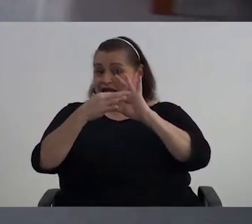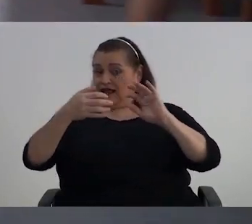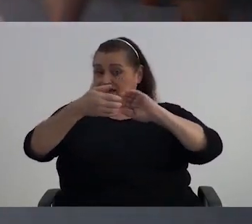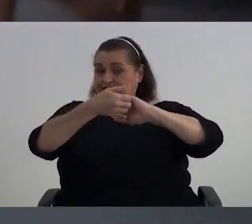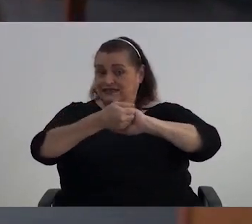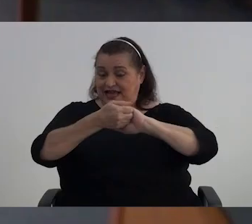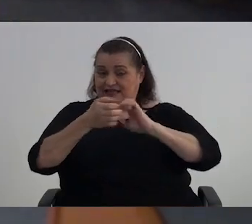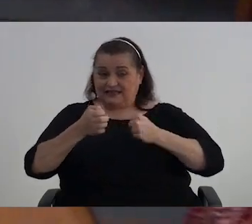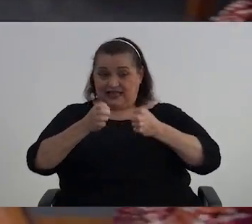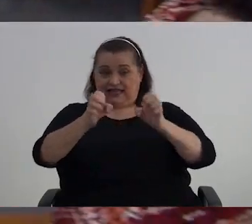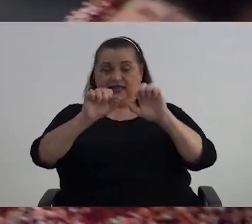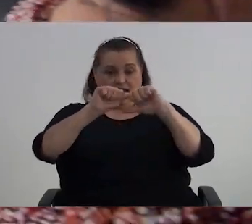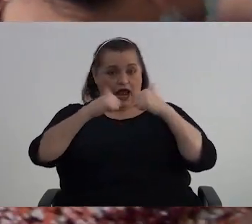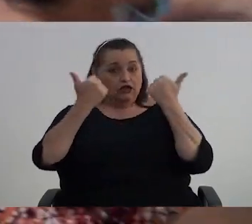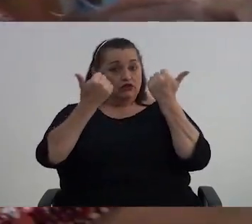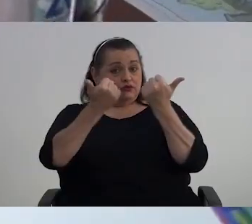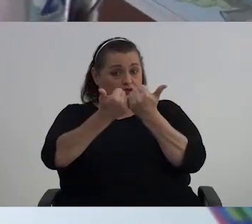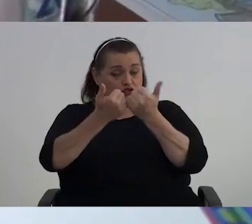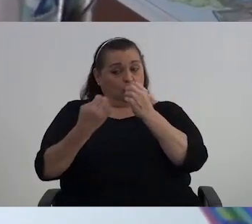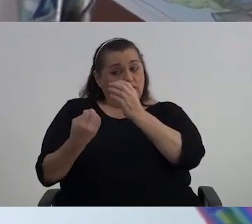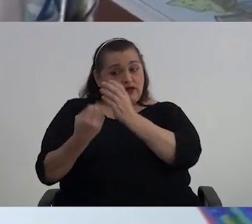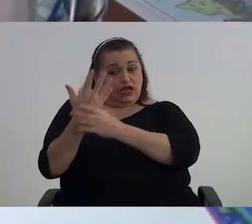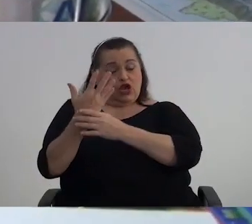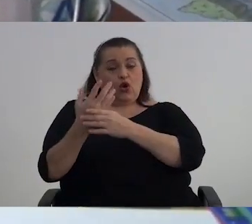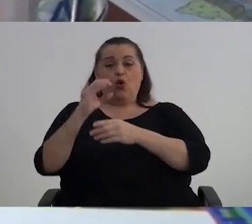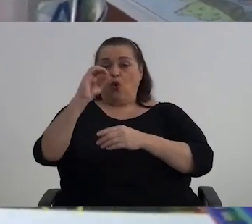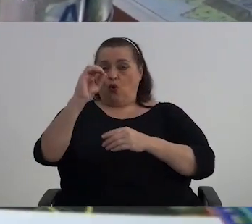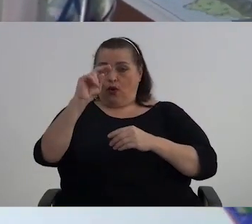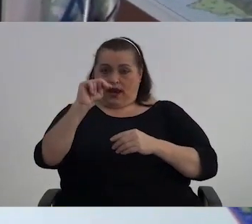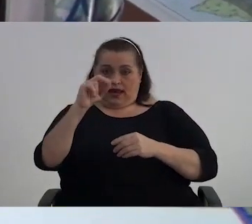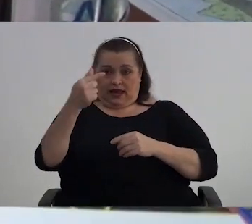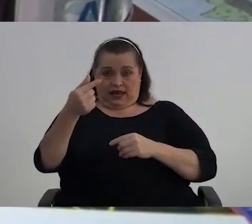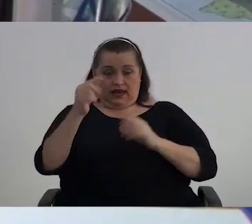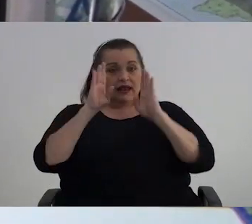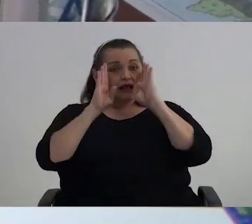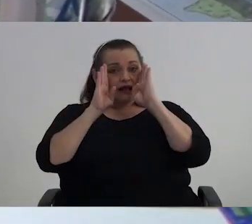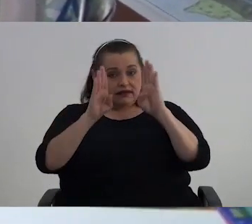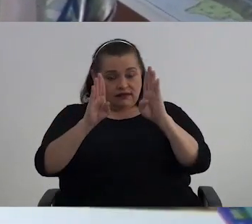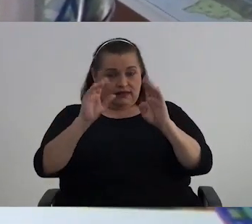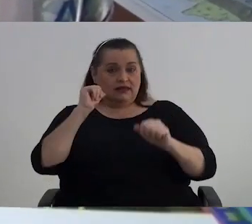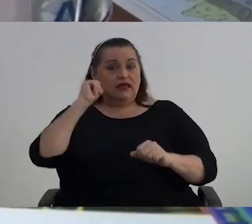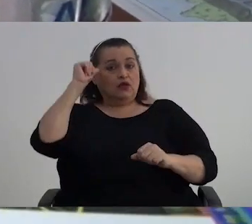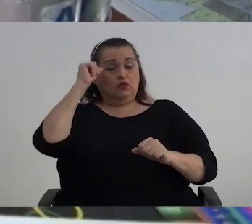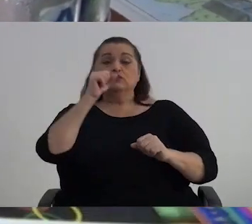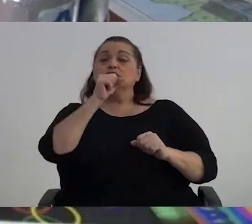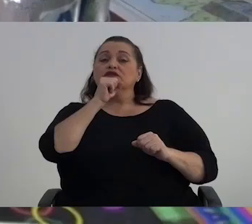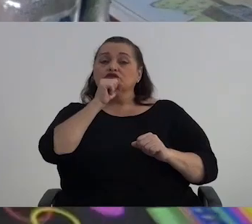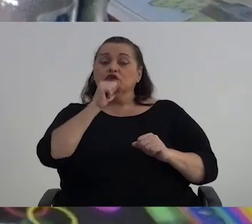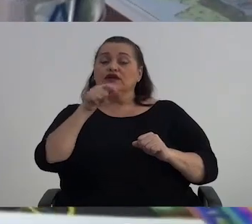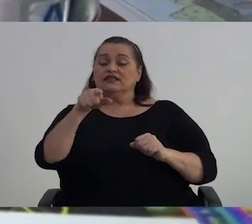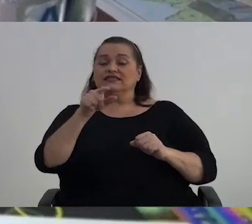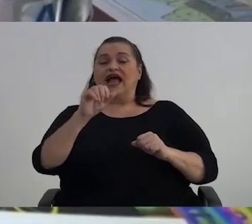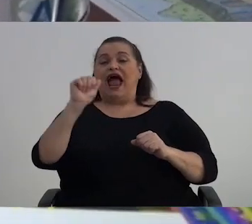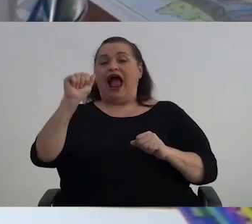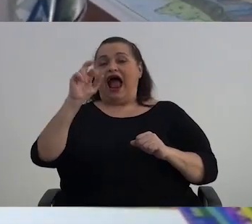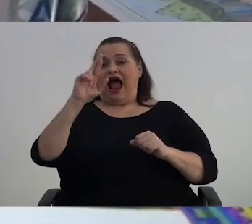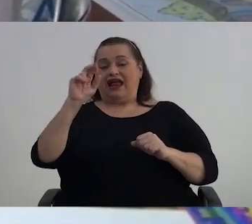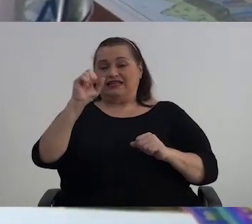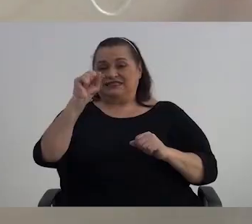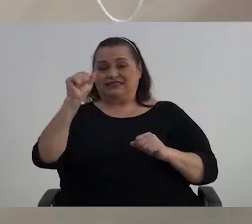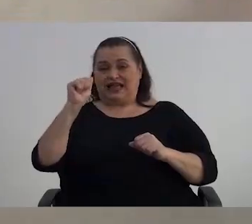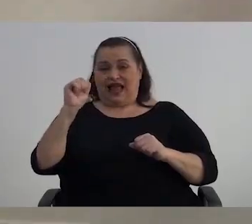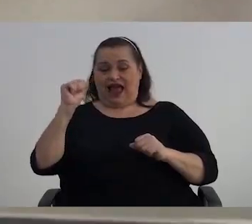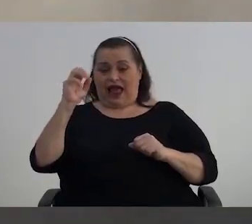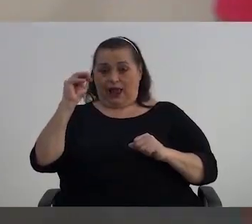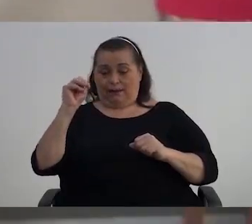con una asociación que se crió sin fines de lucro para atender adultos mayores, que es APSAM. La misma